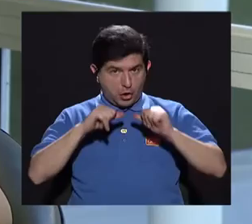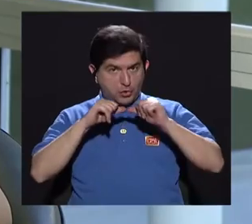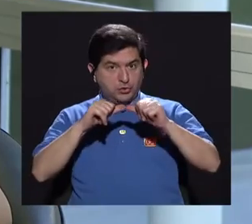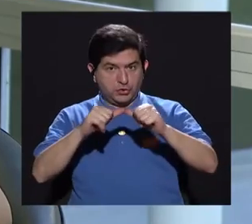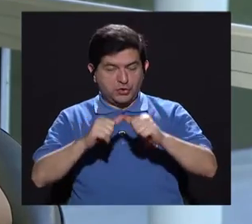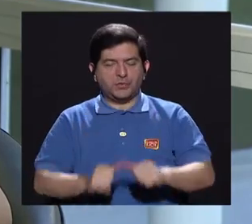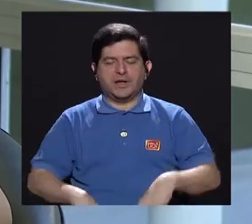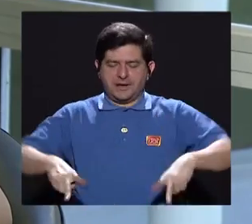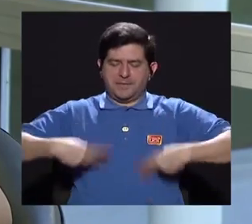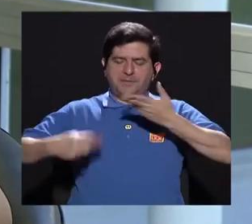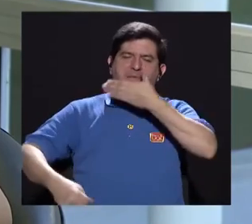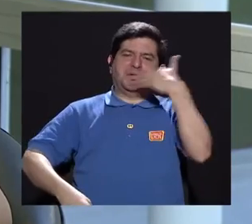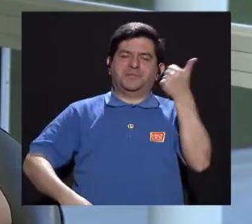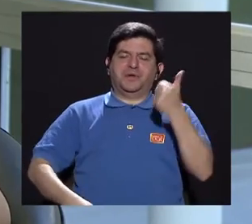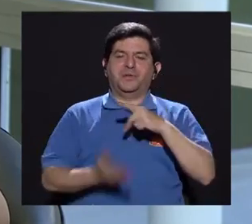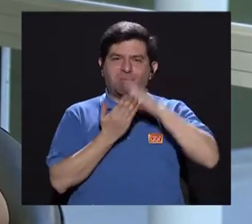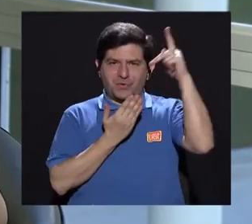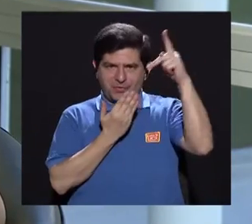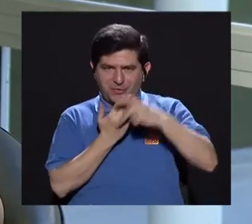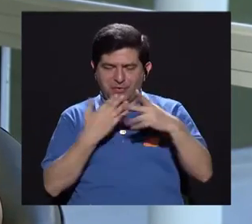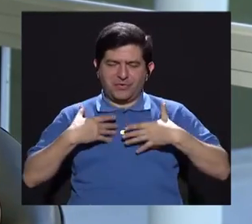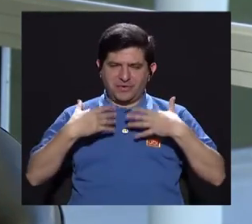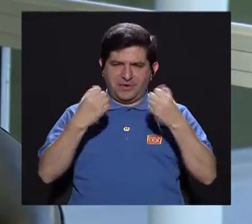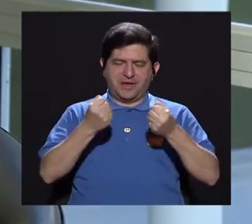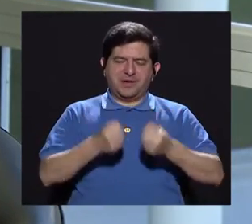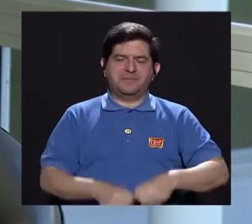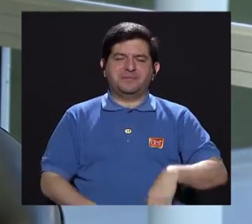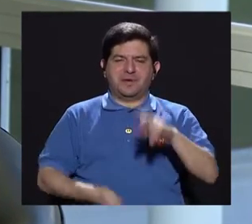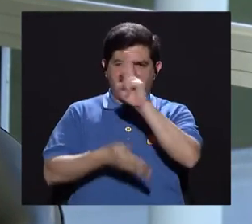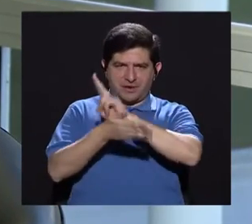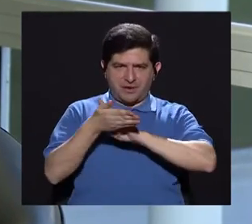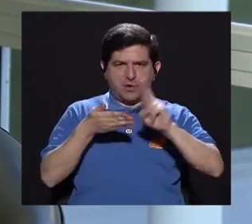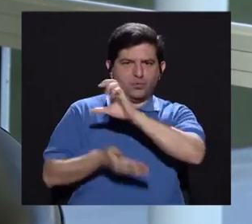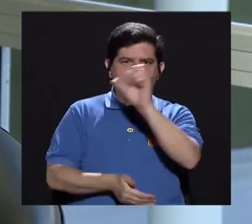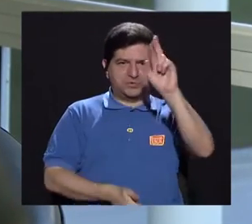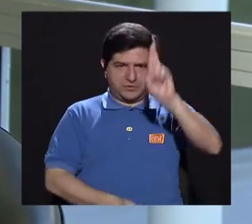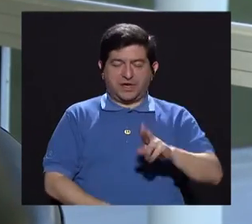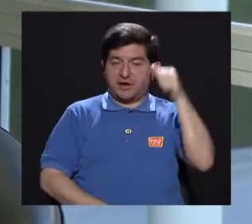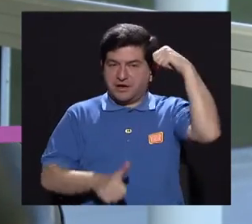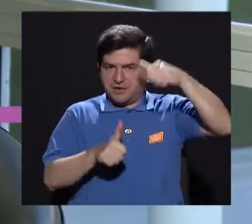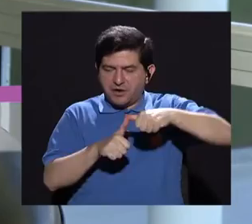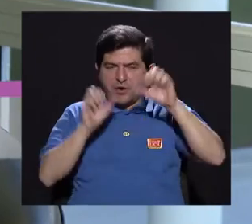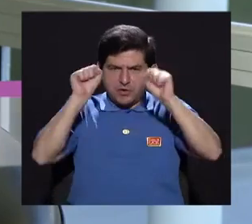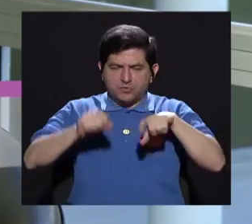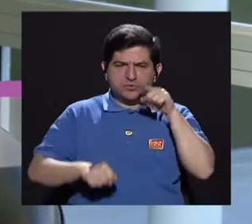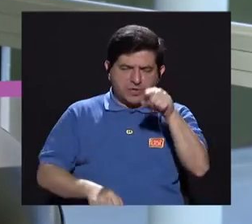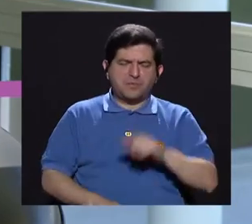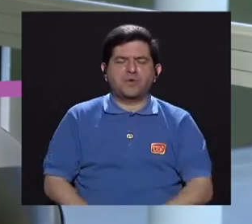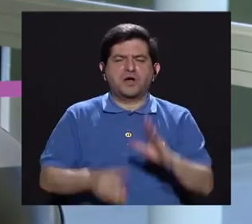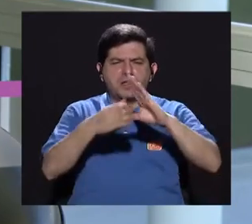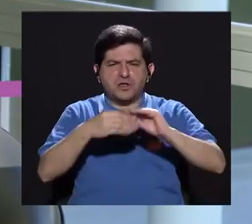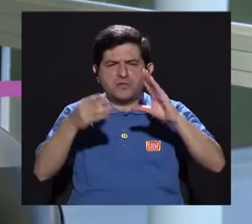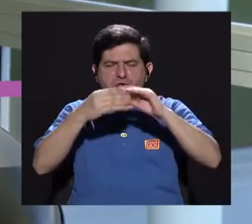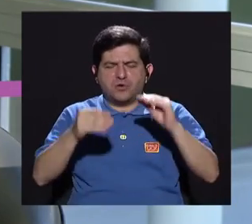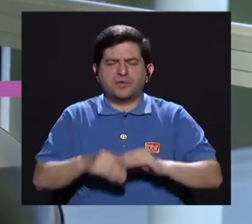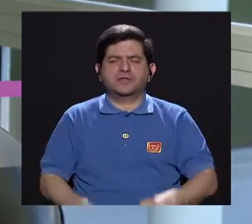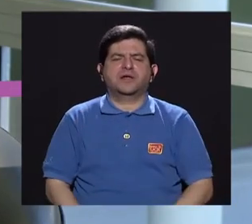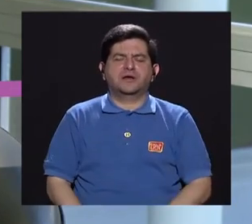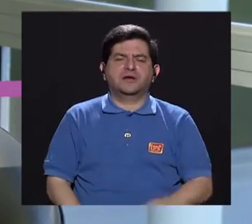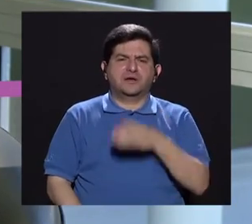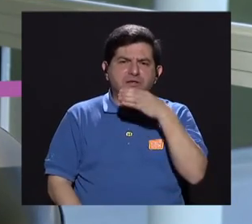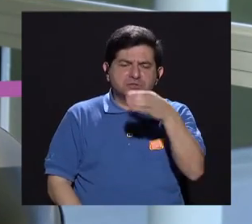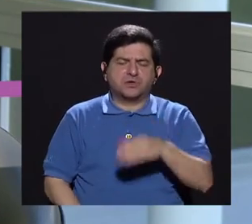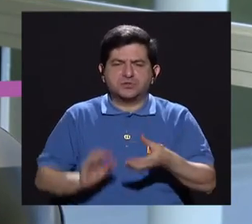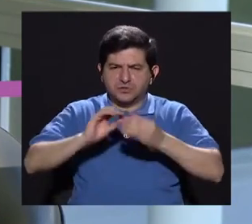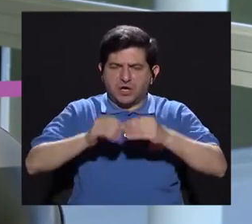Regresamos a Vivir Mejor, la telerevista de salud de la Universidad de Costa Rica. Recuerde que nos pueda hacer llegar sus comentarios y sugerencias